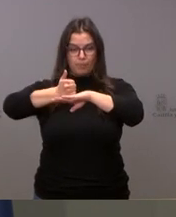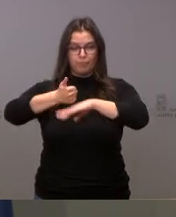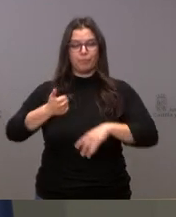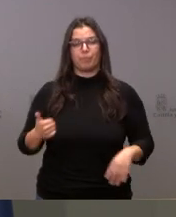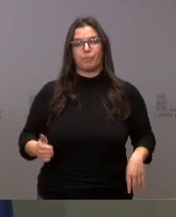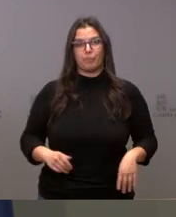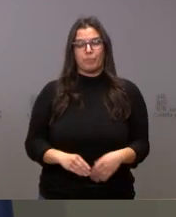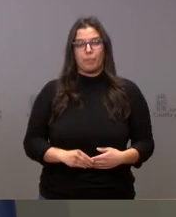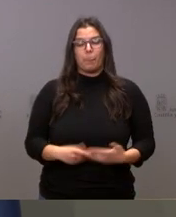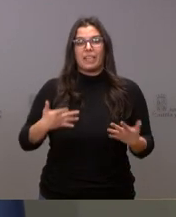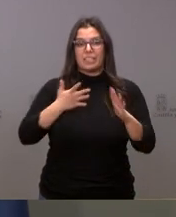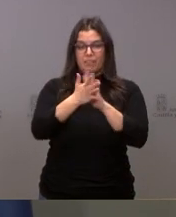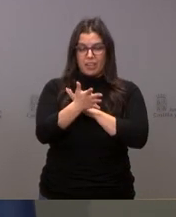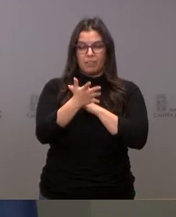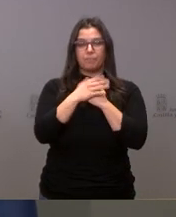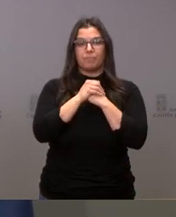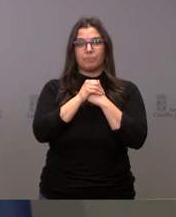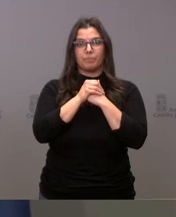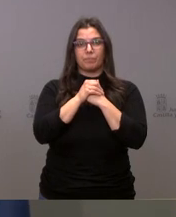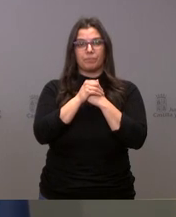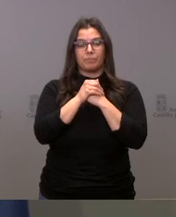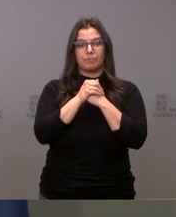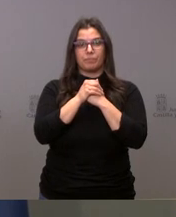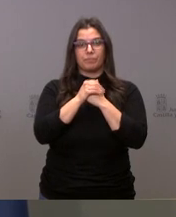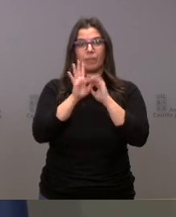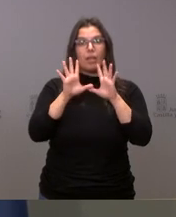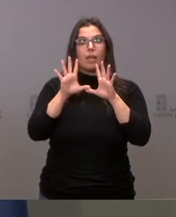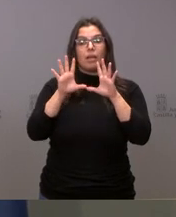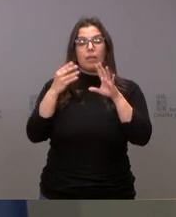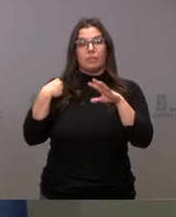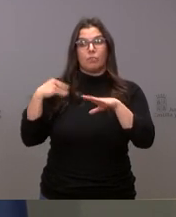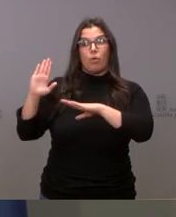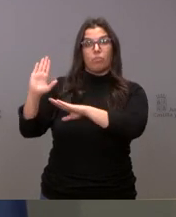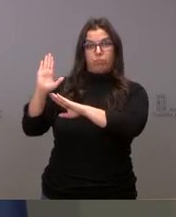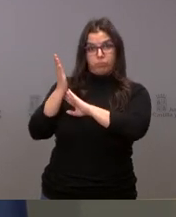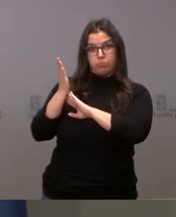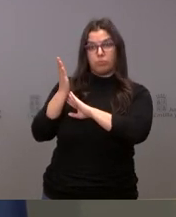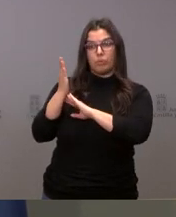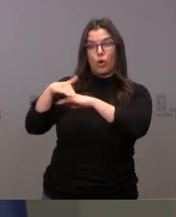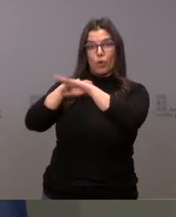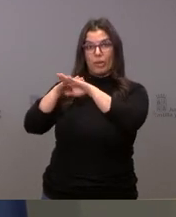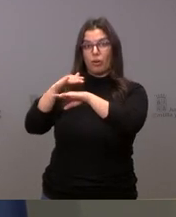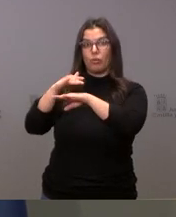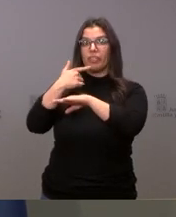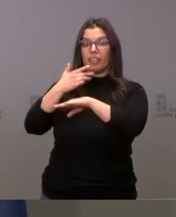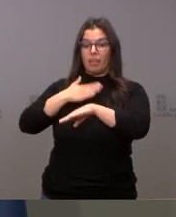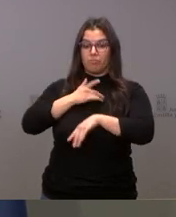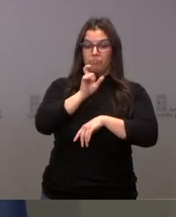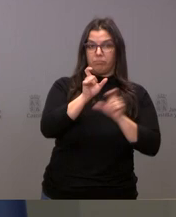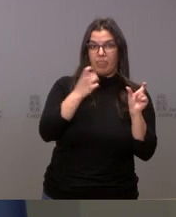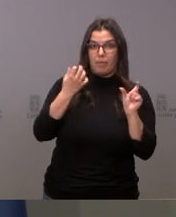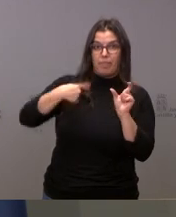De lo que estamos hablando es de aceptar la propuesta que hace el Gobierno, que